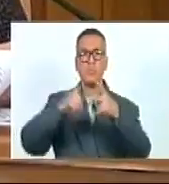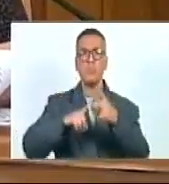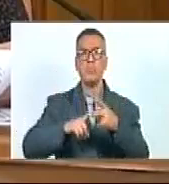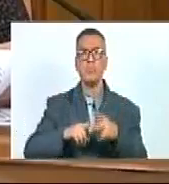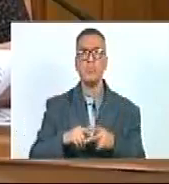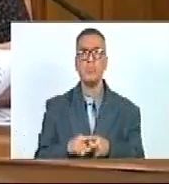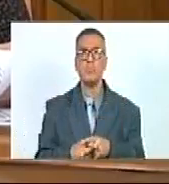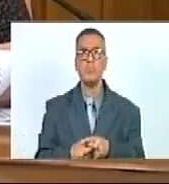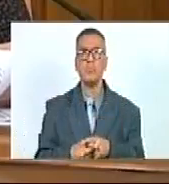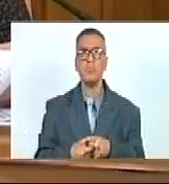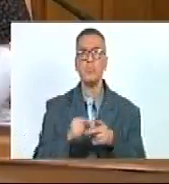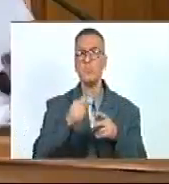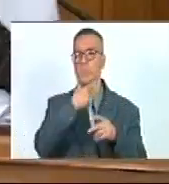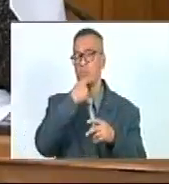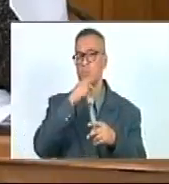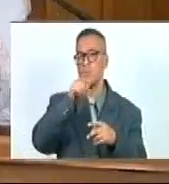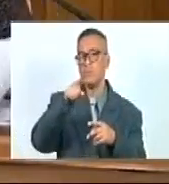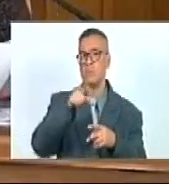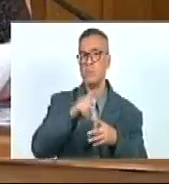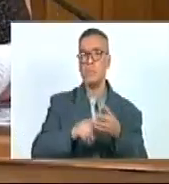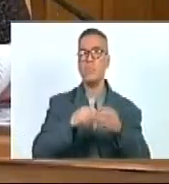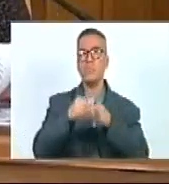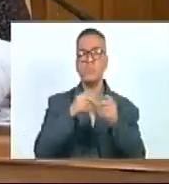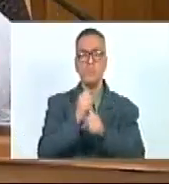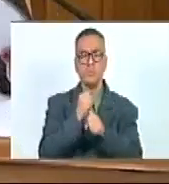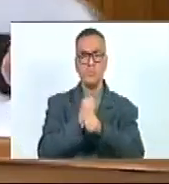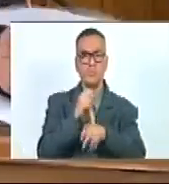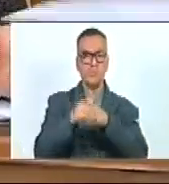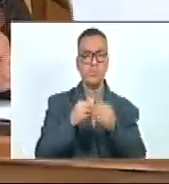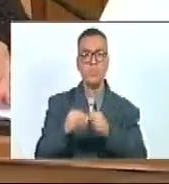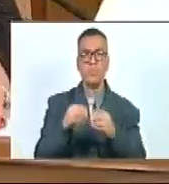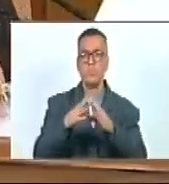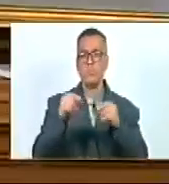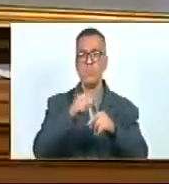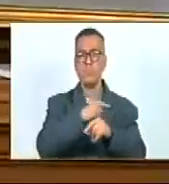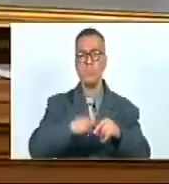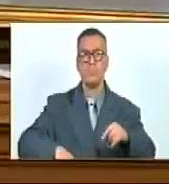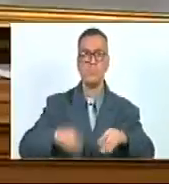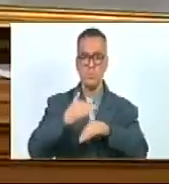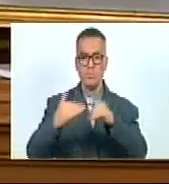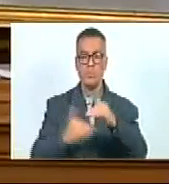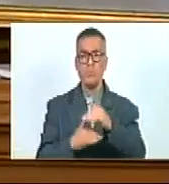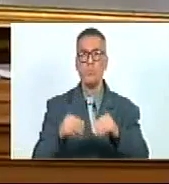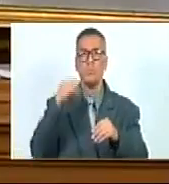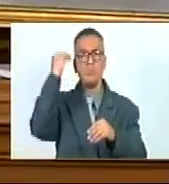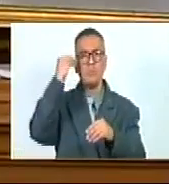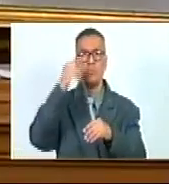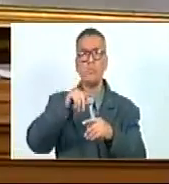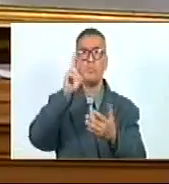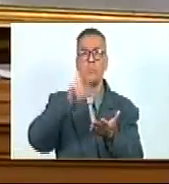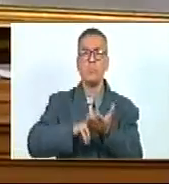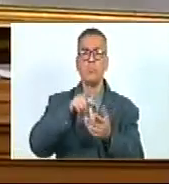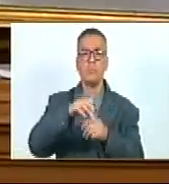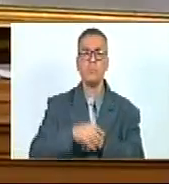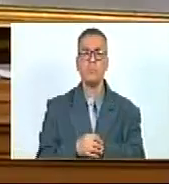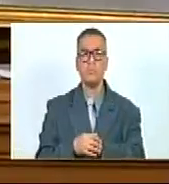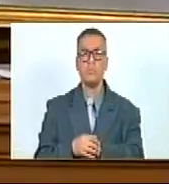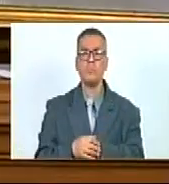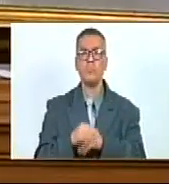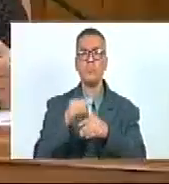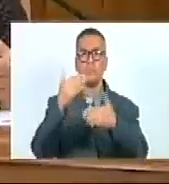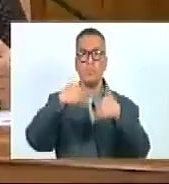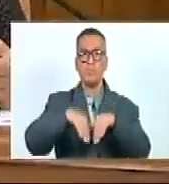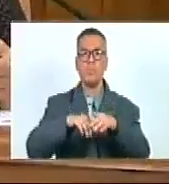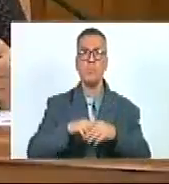facilidad de desempeño. Esto, señor vicepresidente. En consideración, ha aprobado. Siguiente,